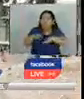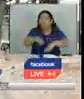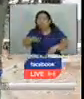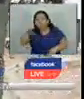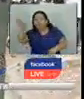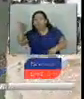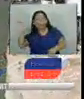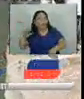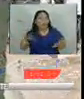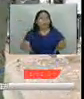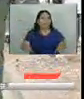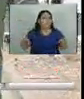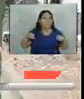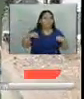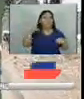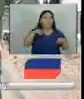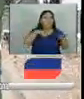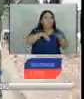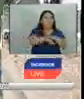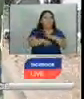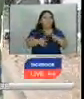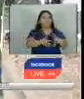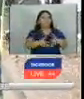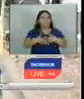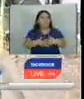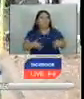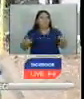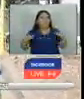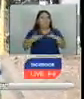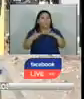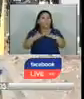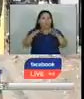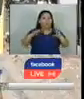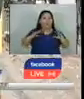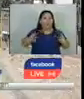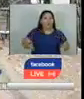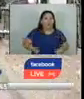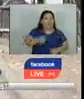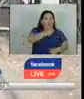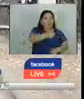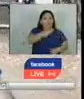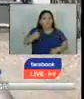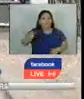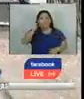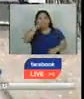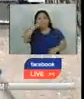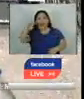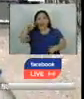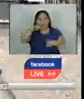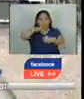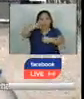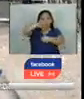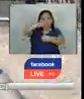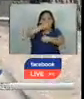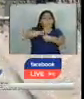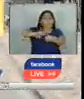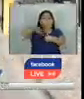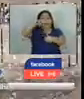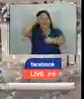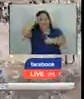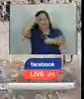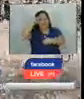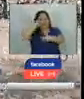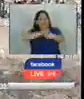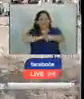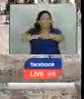y no están siendo aceptadas por lo que también es necesario que los gobiernos de estos países centroamericanos trabajen conjuntamente